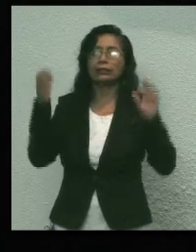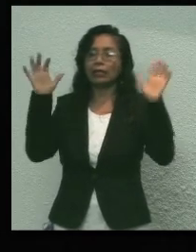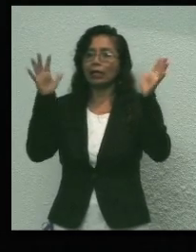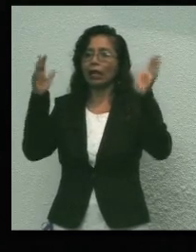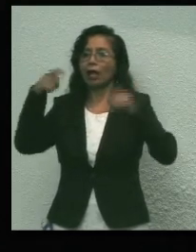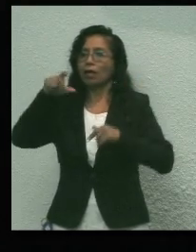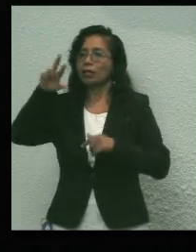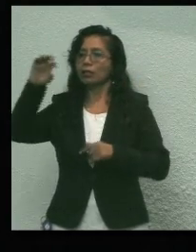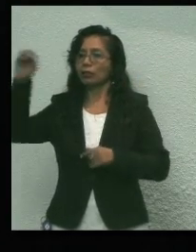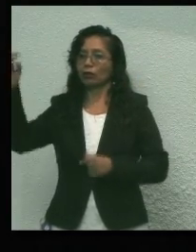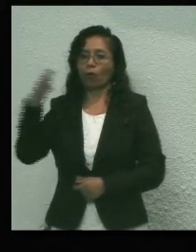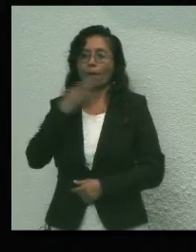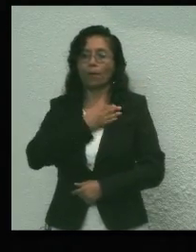Buenas tardes.